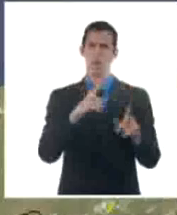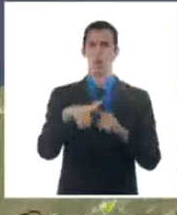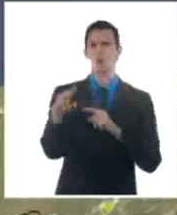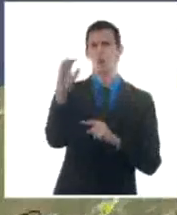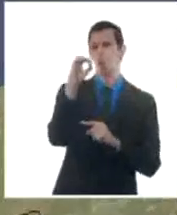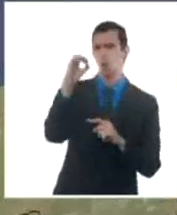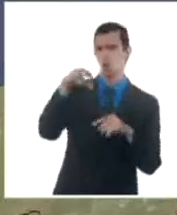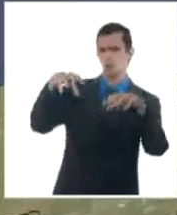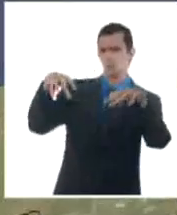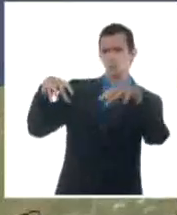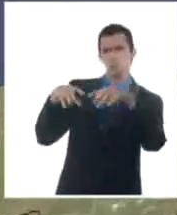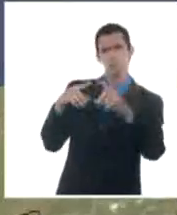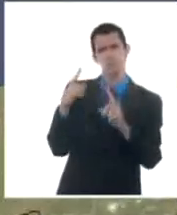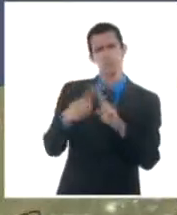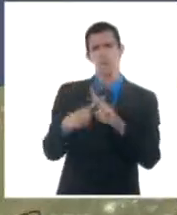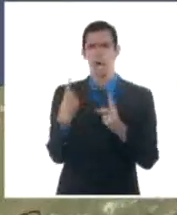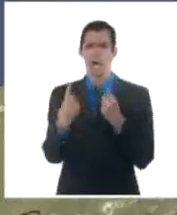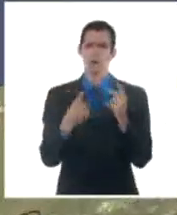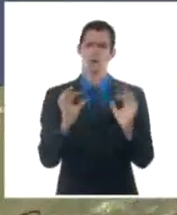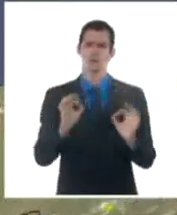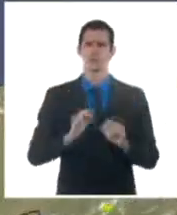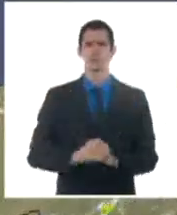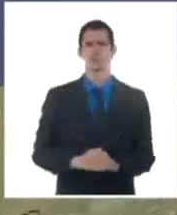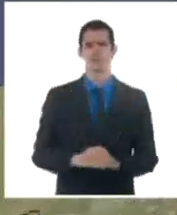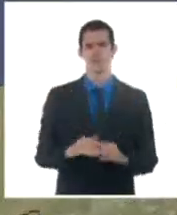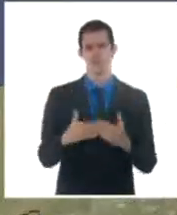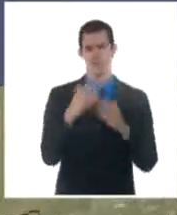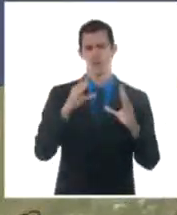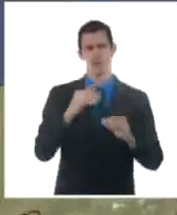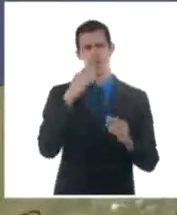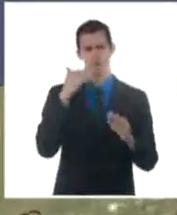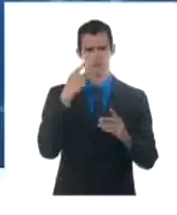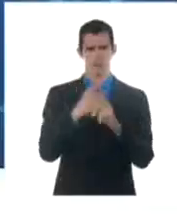aislados para la región oriental. A usted, le deseo que pase una feliz noche y hasta mañana.